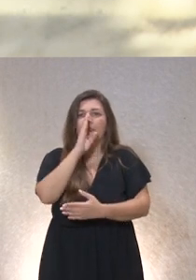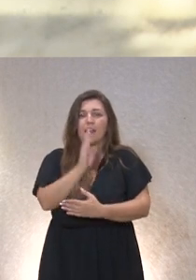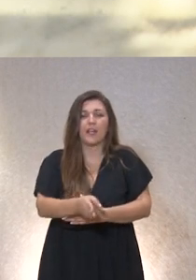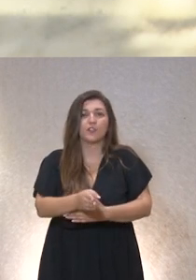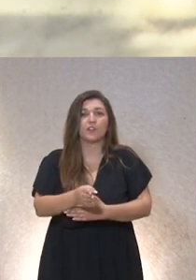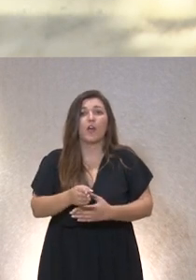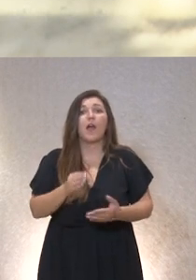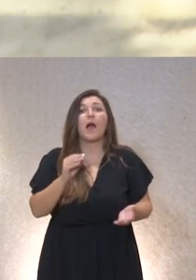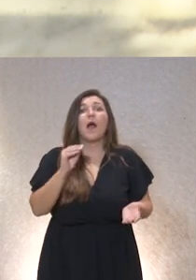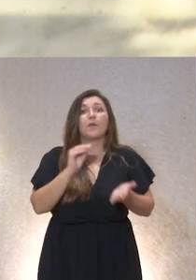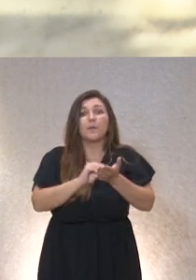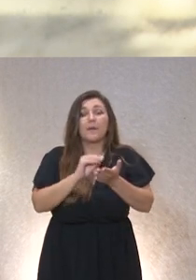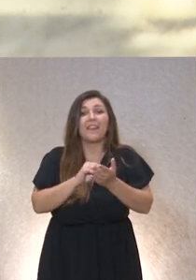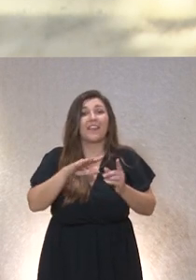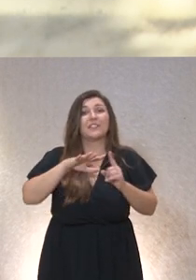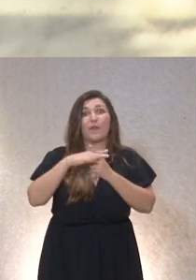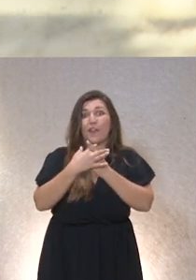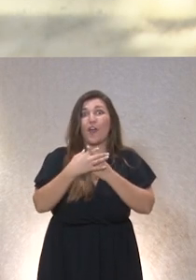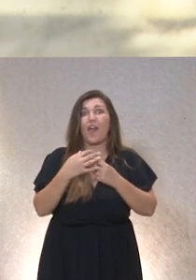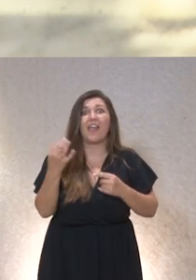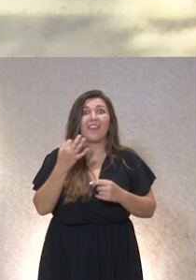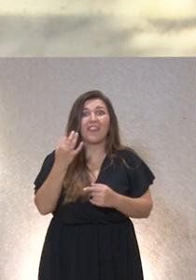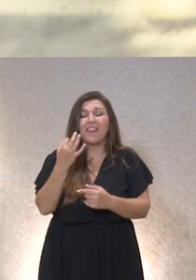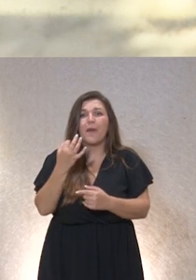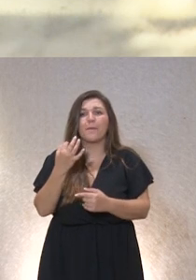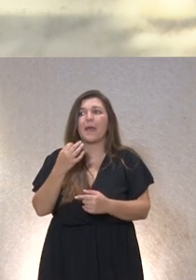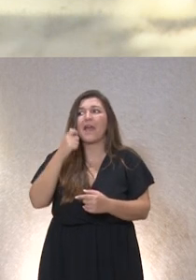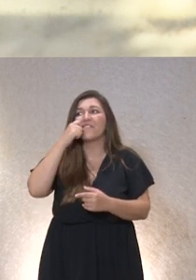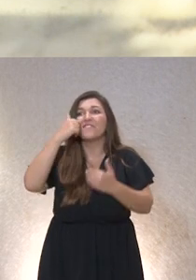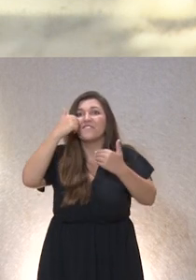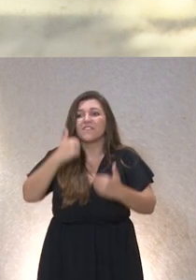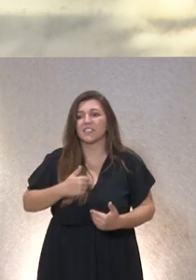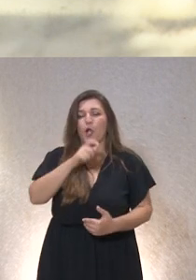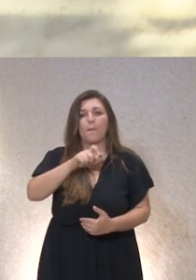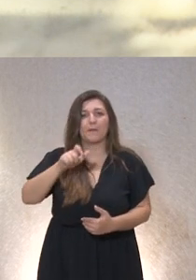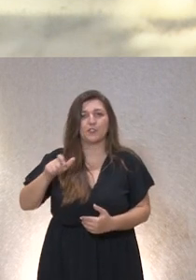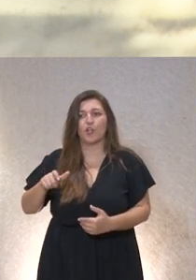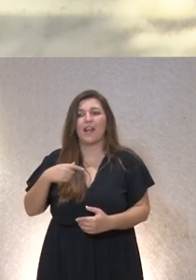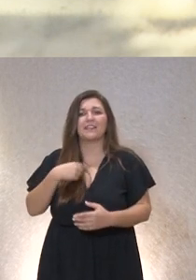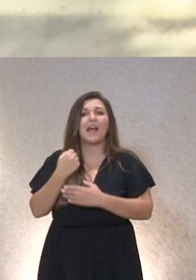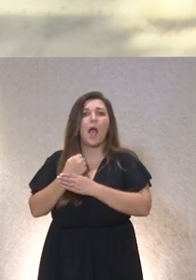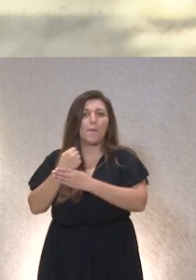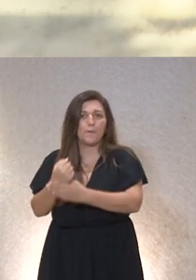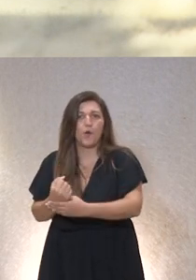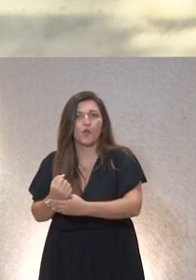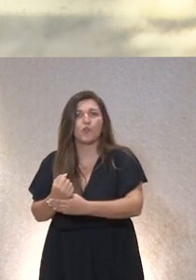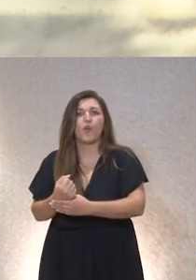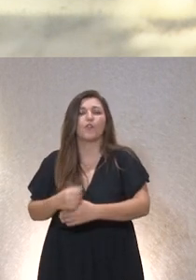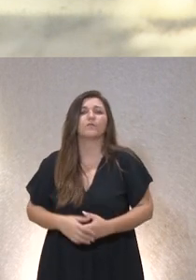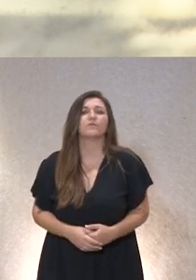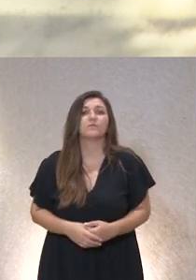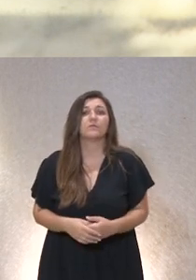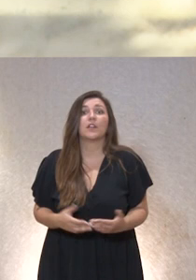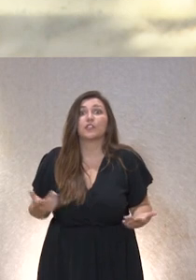situaciones tienen que ver con la seguridad física de las personas a las que se prestan apoyo o incluso con en terceros